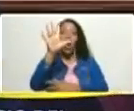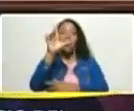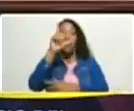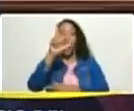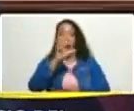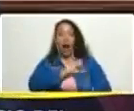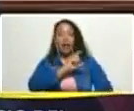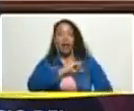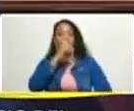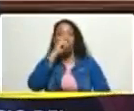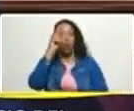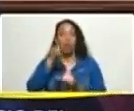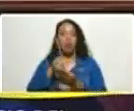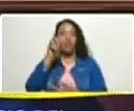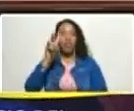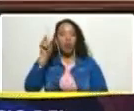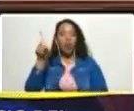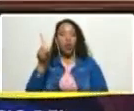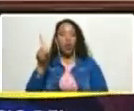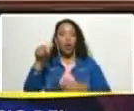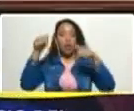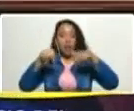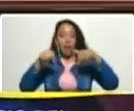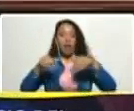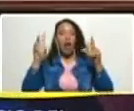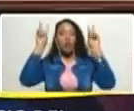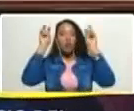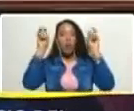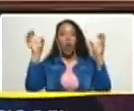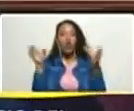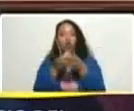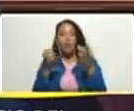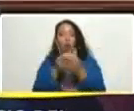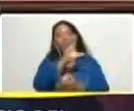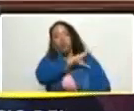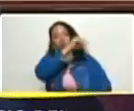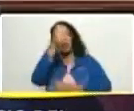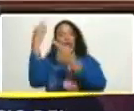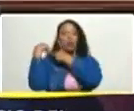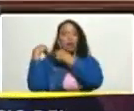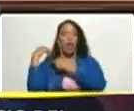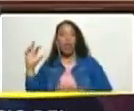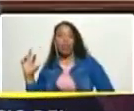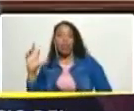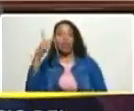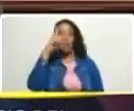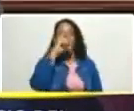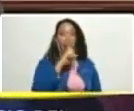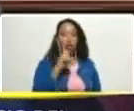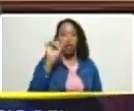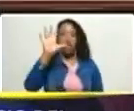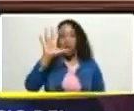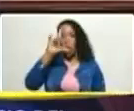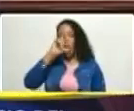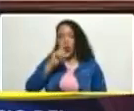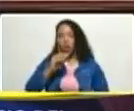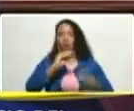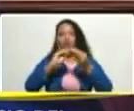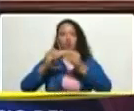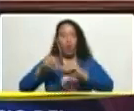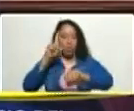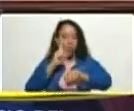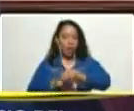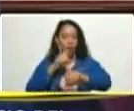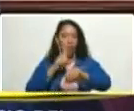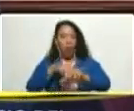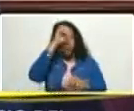2021 y que con esta nueva junta directiva entra en su tercer año de 5 años de periodo